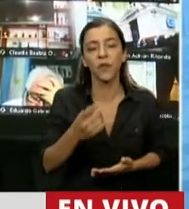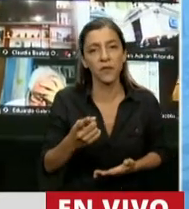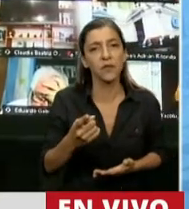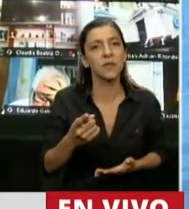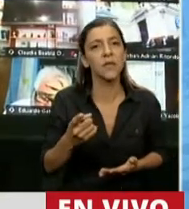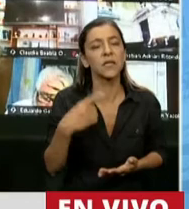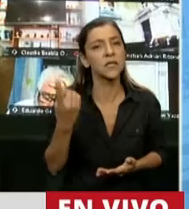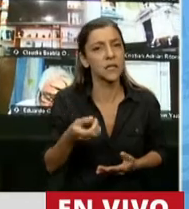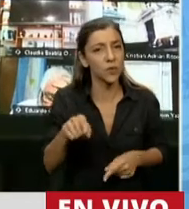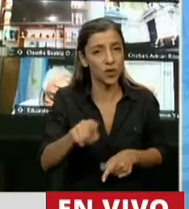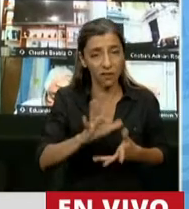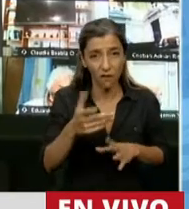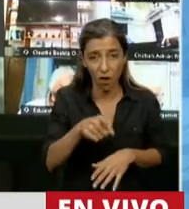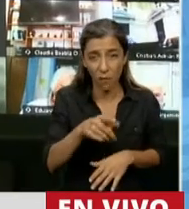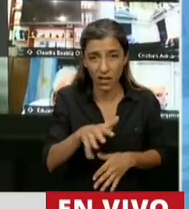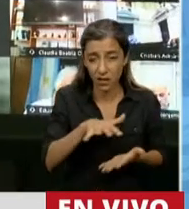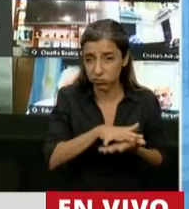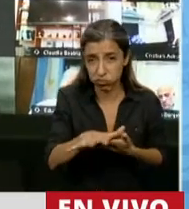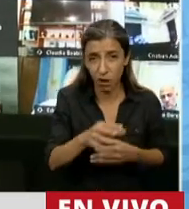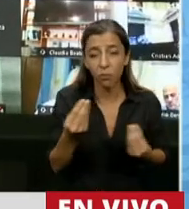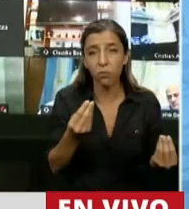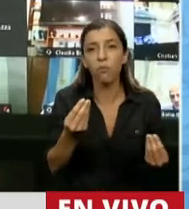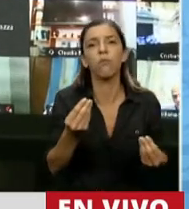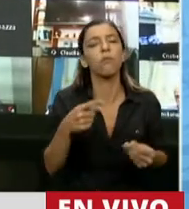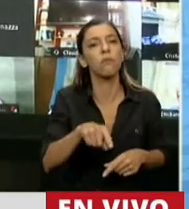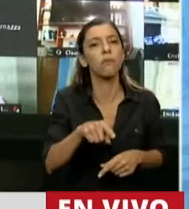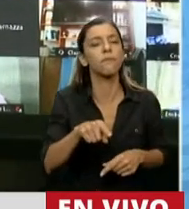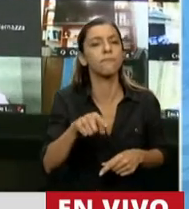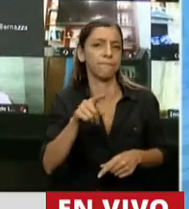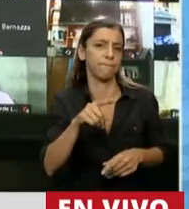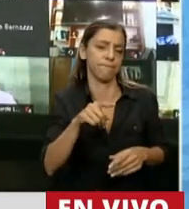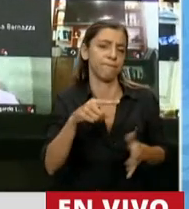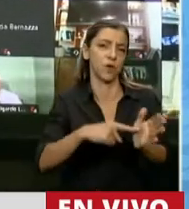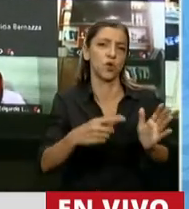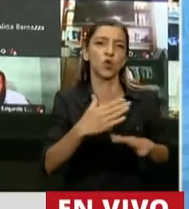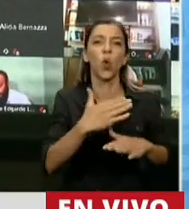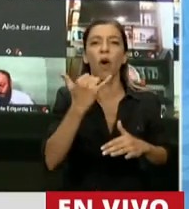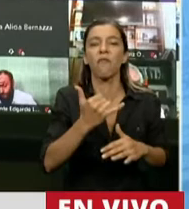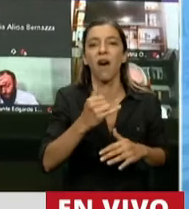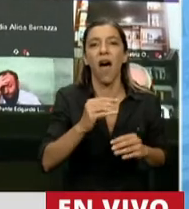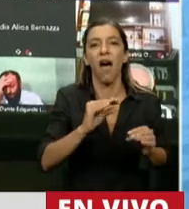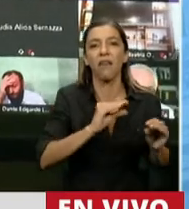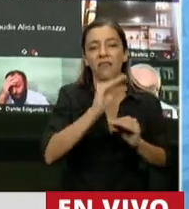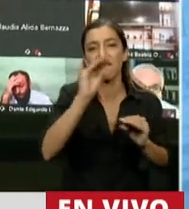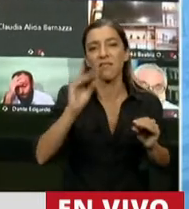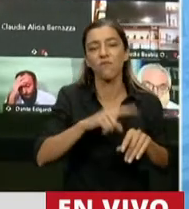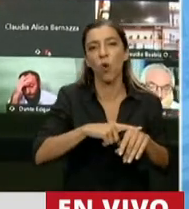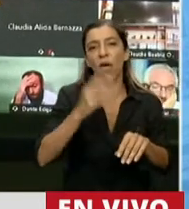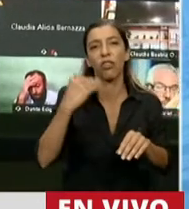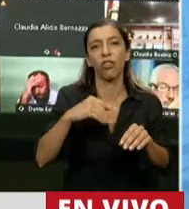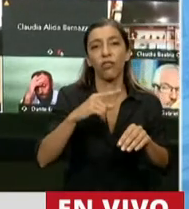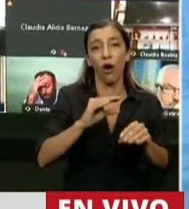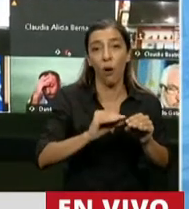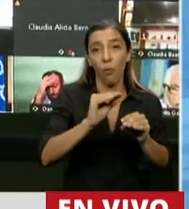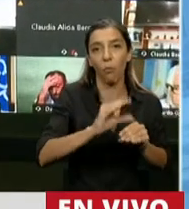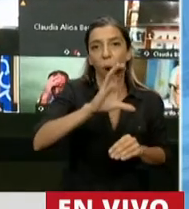avasallamiento sería legítimo porque el incremento de la coparticipación de la Ciudad de Buenos Aires fue dispuesto por decreto. Y eso no es